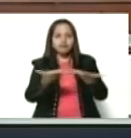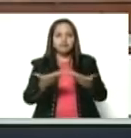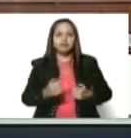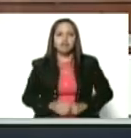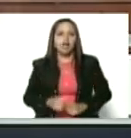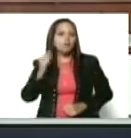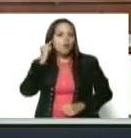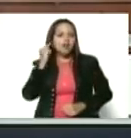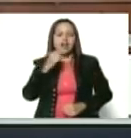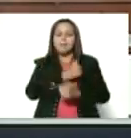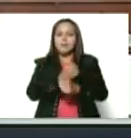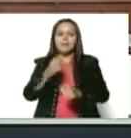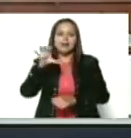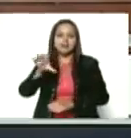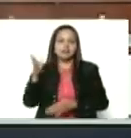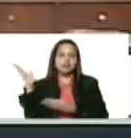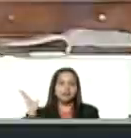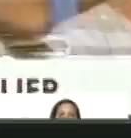amada patria. Adelante.